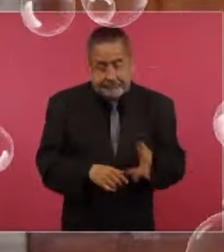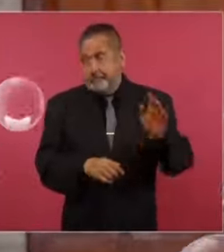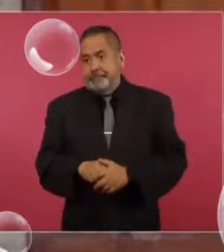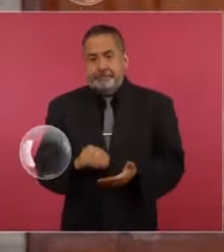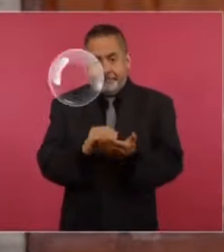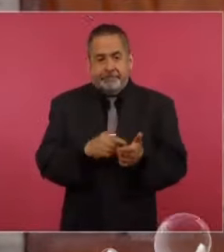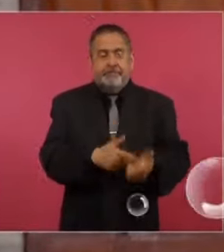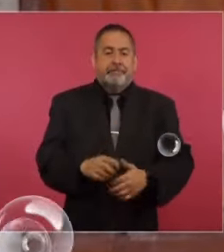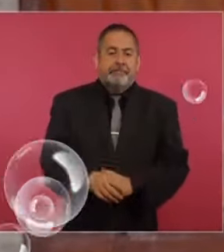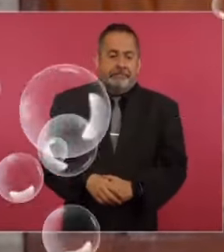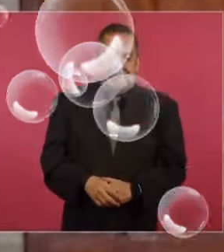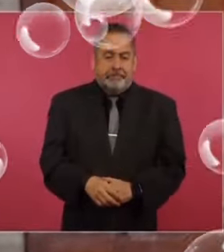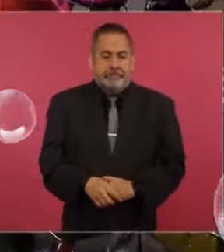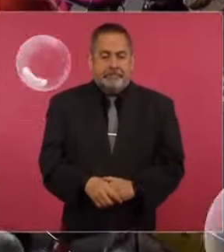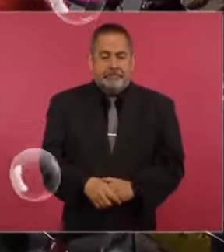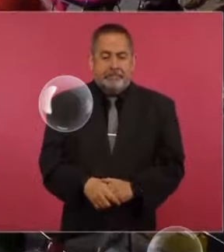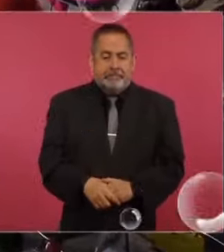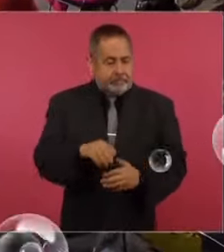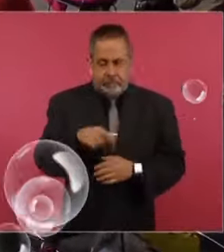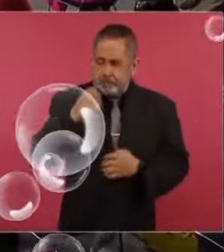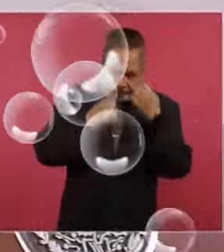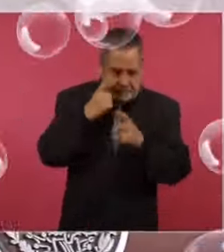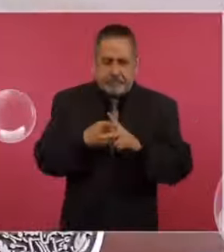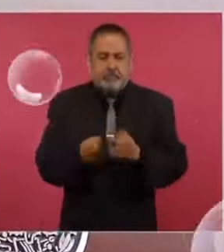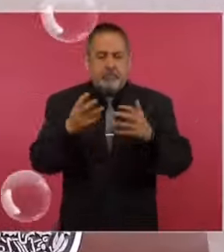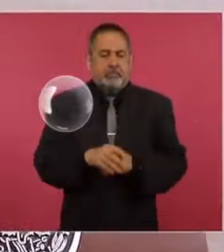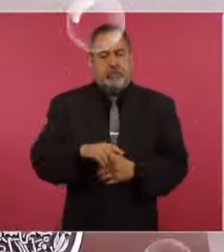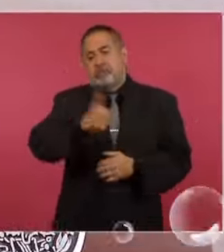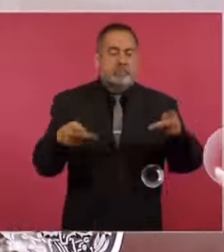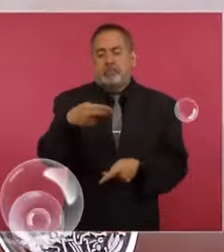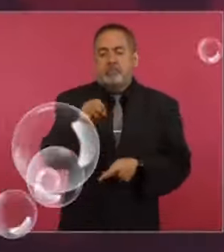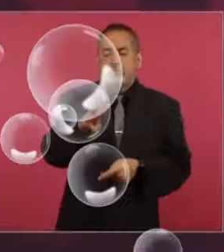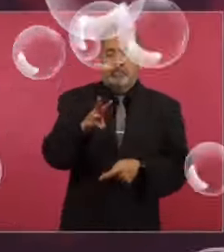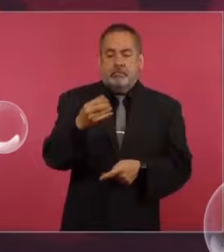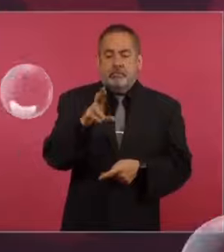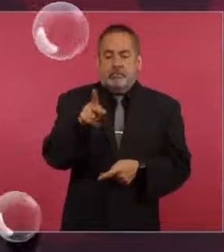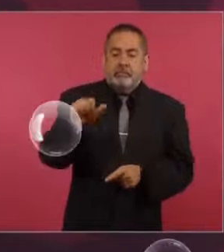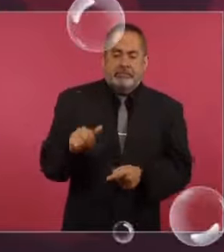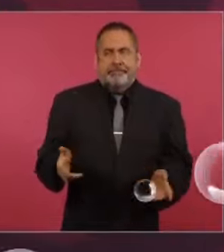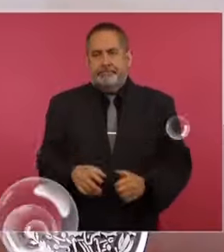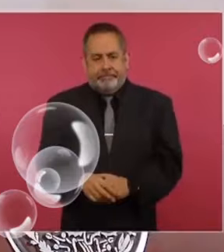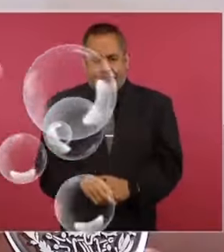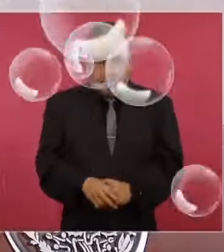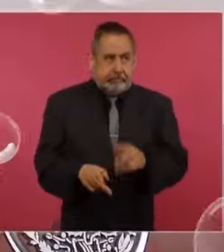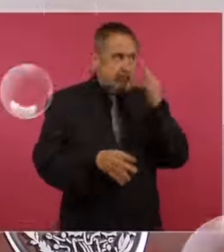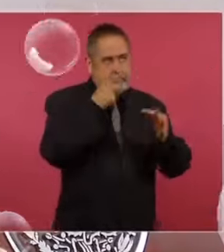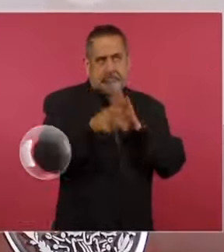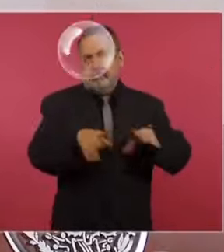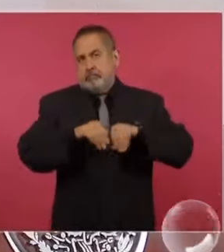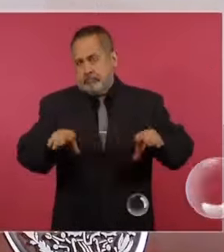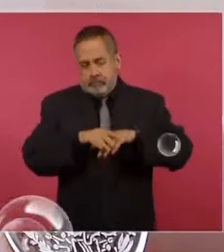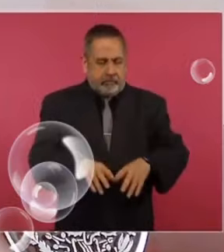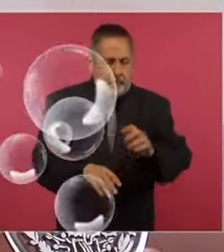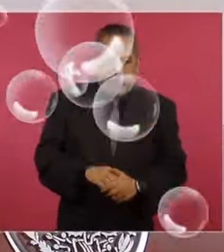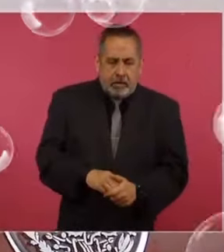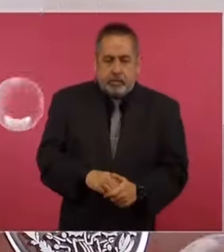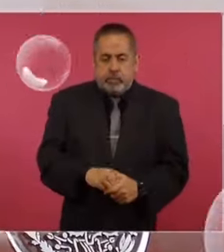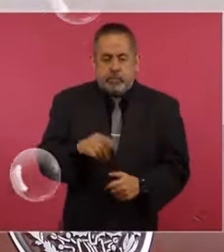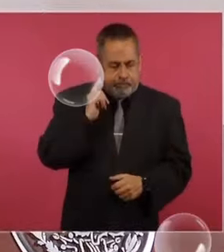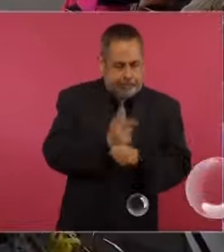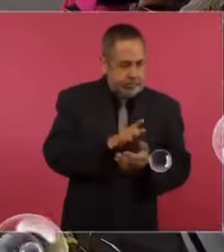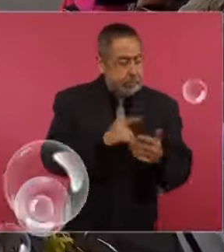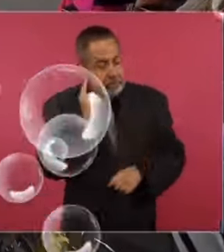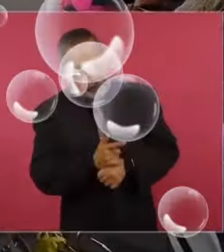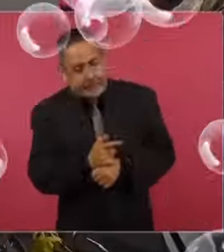Los bots y el dinero que tienen que invertir. pero sí hagan la evaluación. Y luego el New York Times, con información de la DEA. ¿Cuánto? Ahí nos